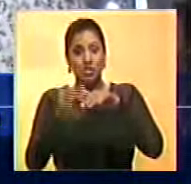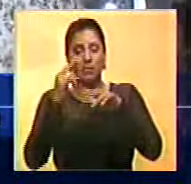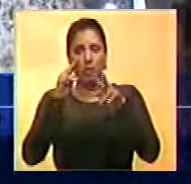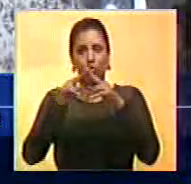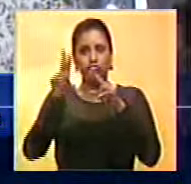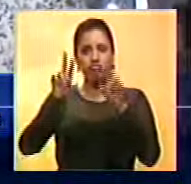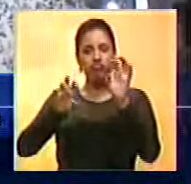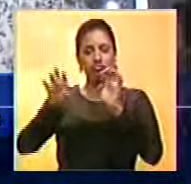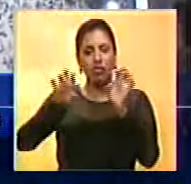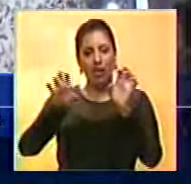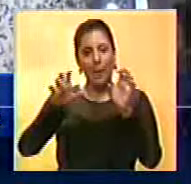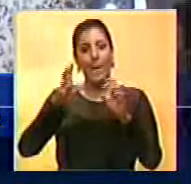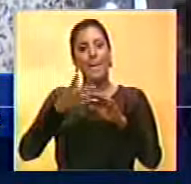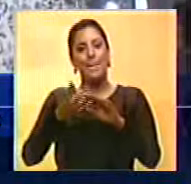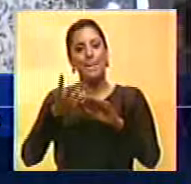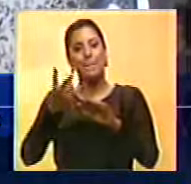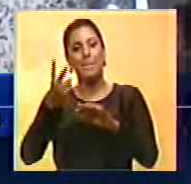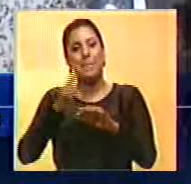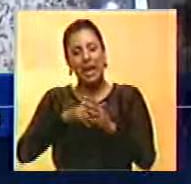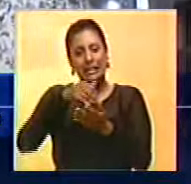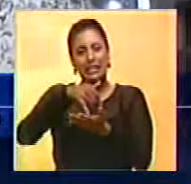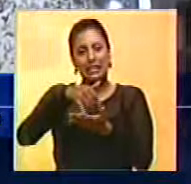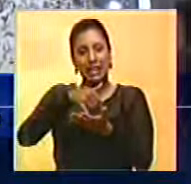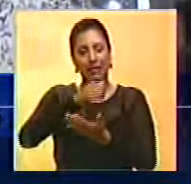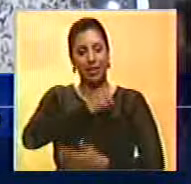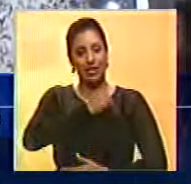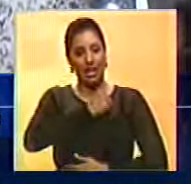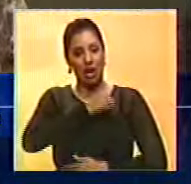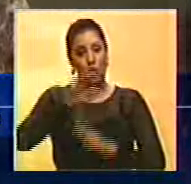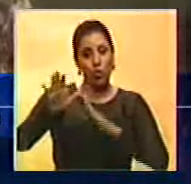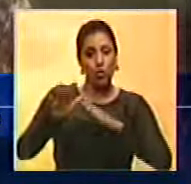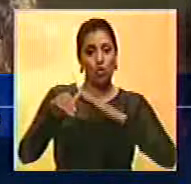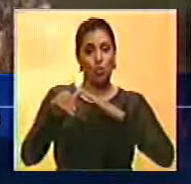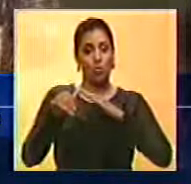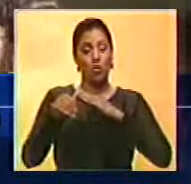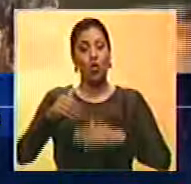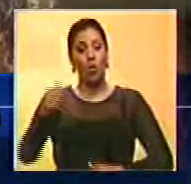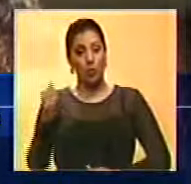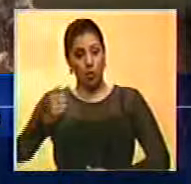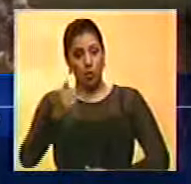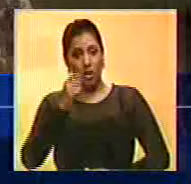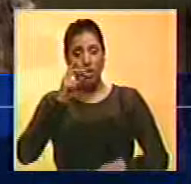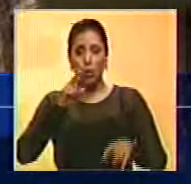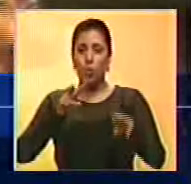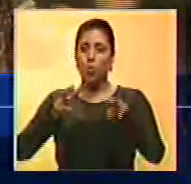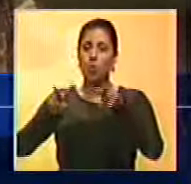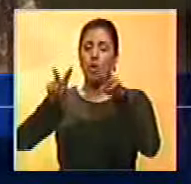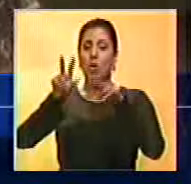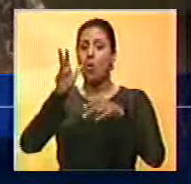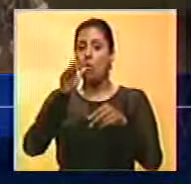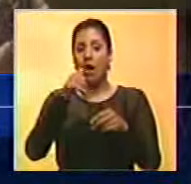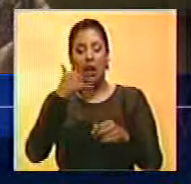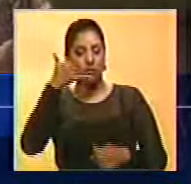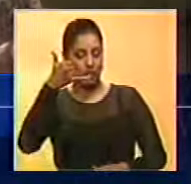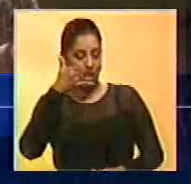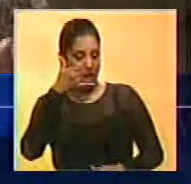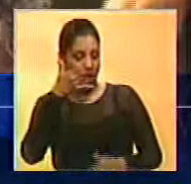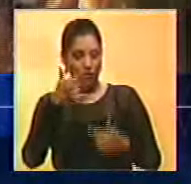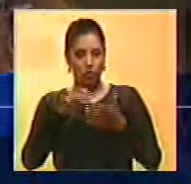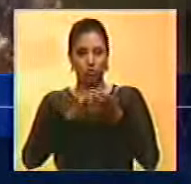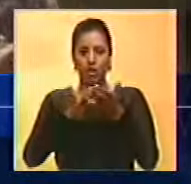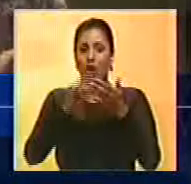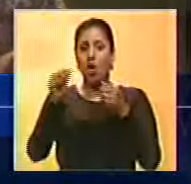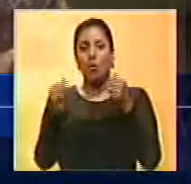más el municipio y sea más vulnerable a estos casos de robos. La policía está merodeando, si no están con un teléfono, hablando por